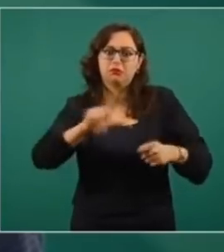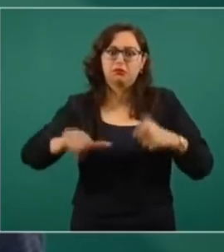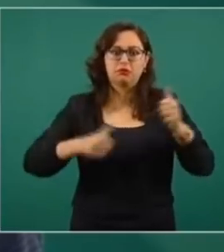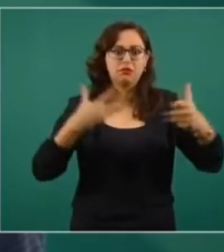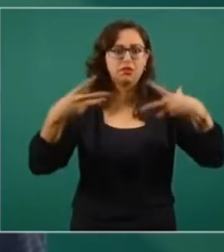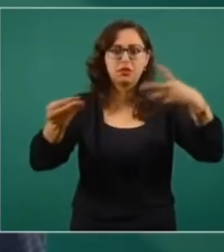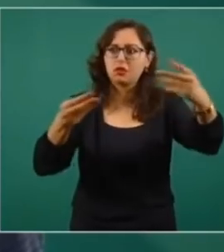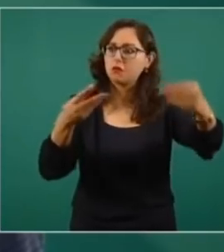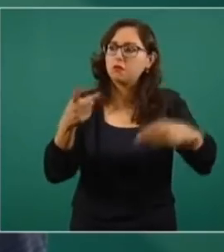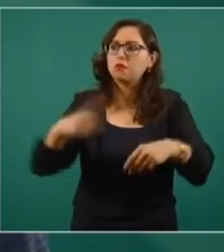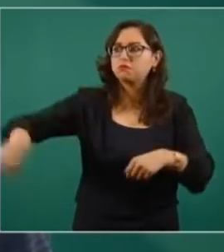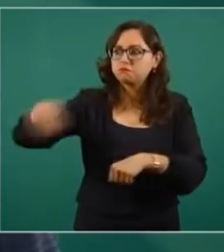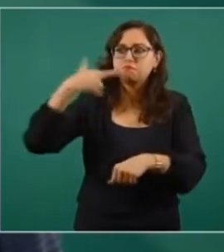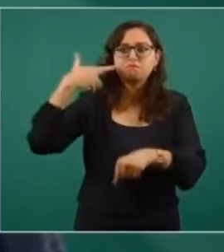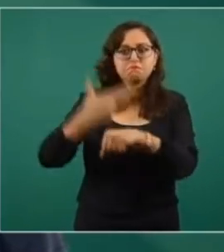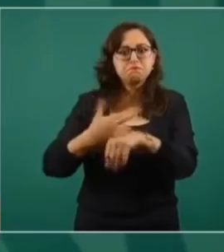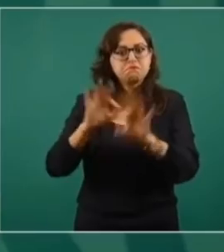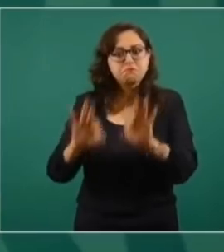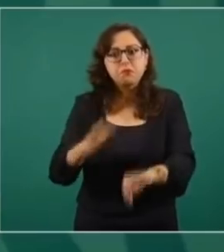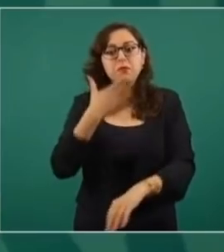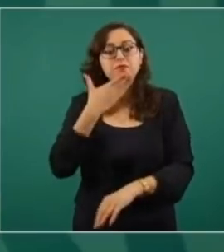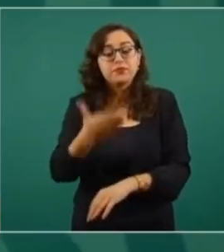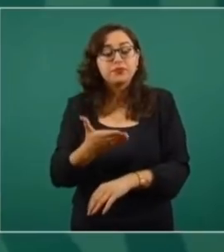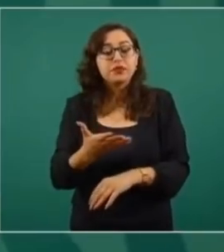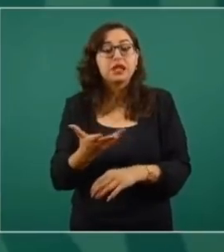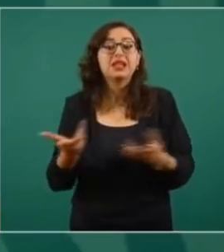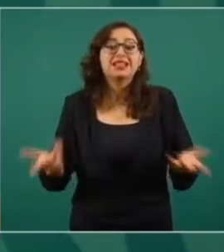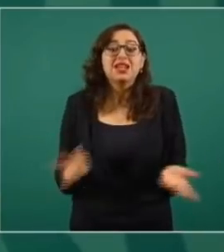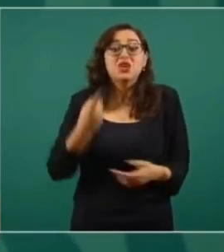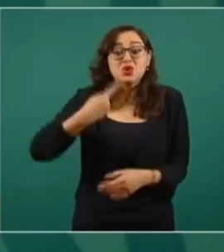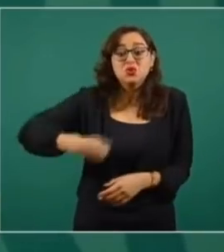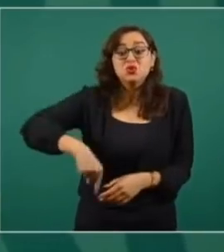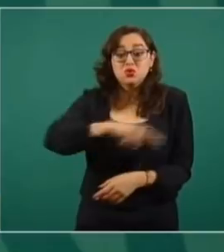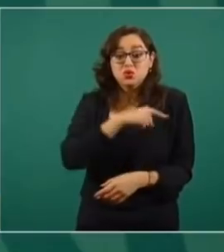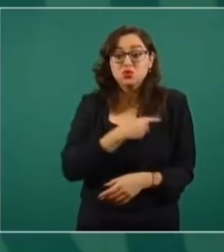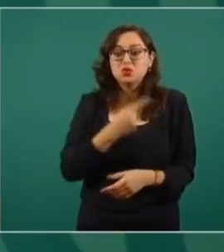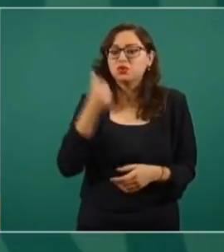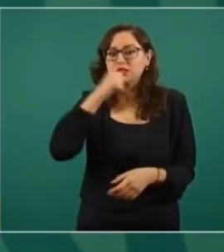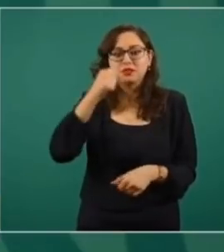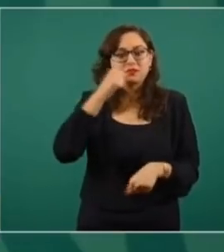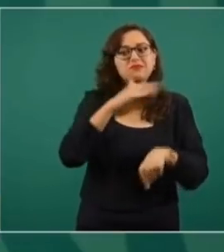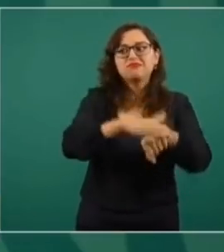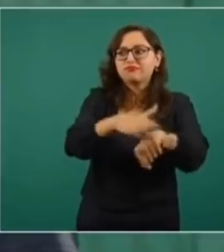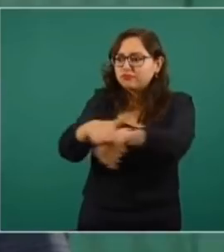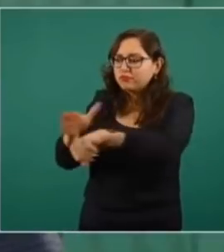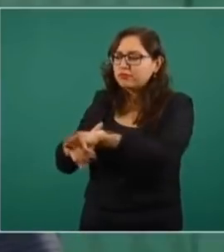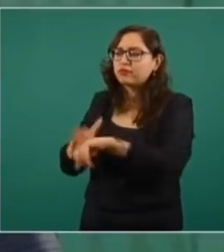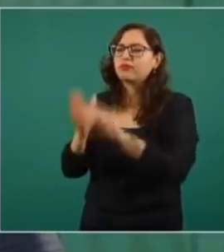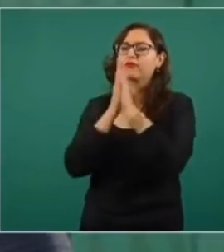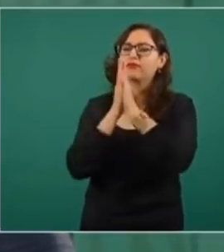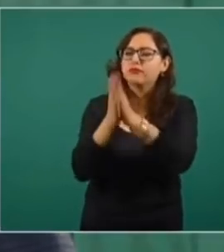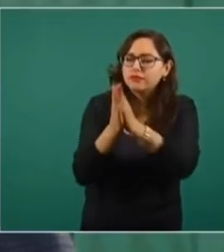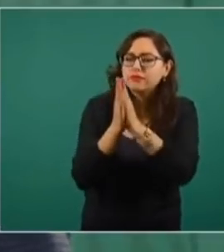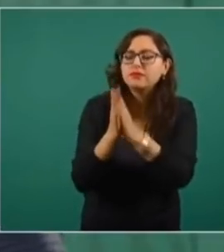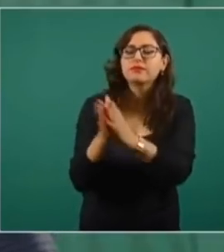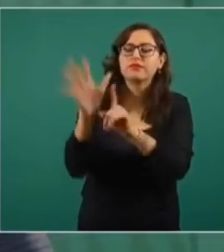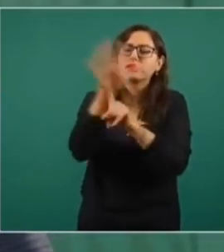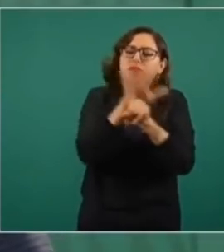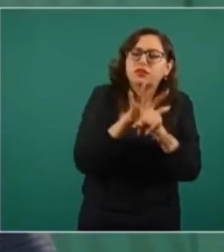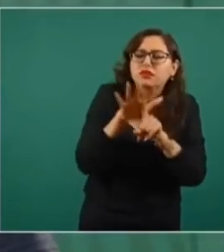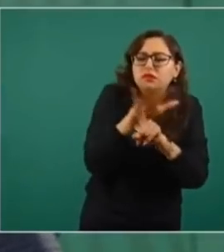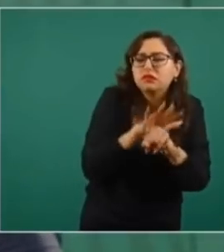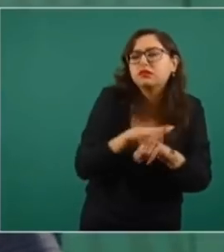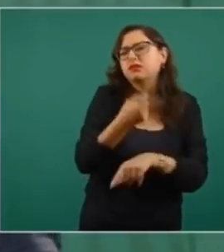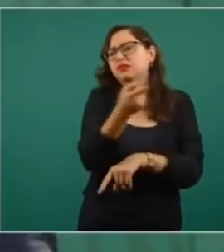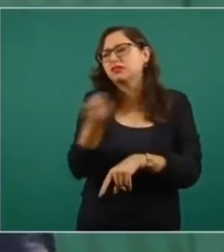Entonces, estamos apelando y el gobierno del presidente López Obrador ha hecho eso, apelar a la